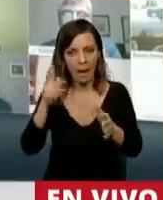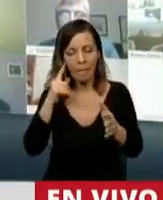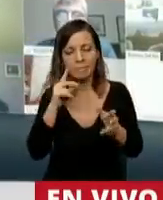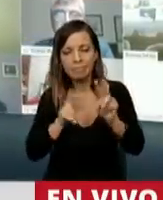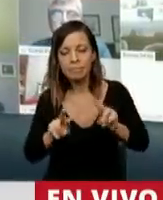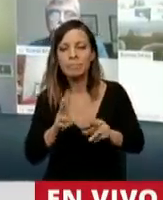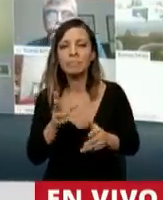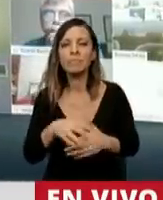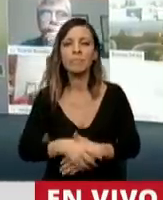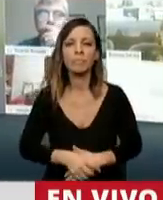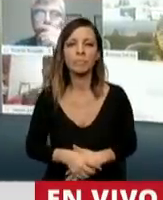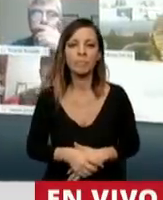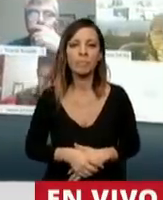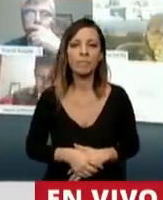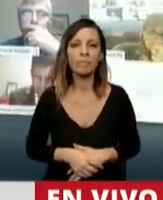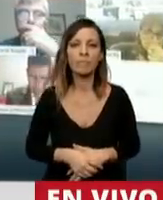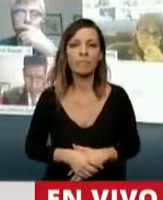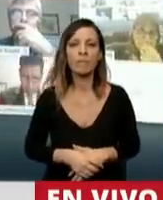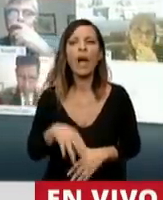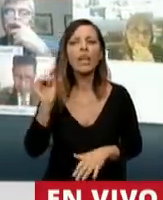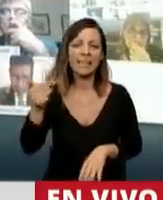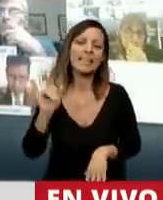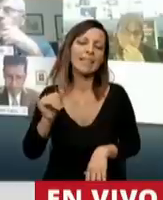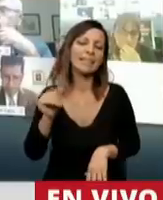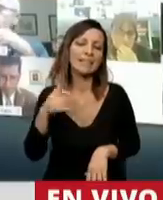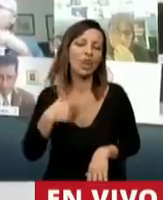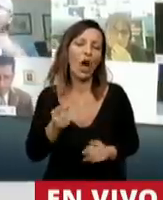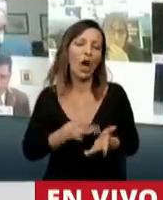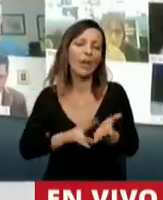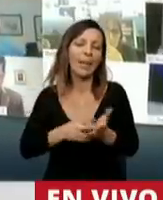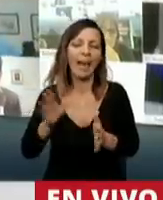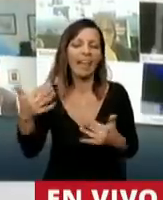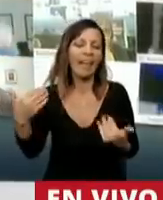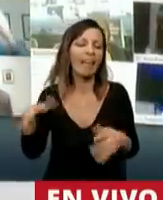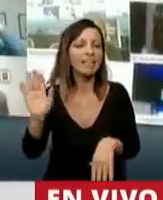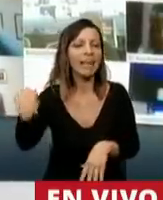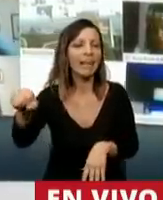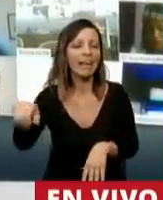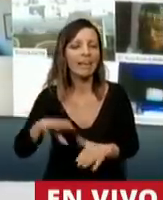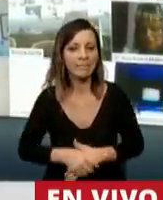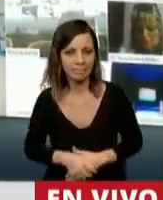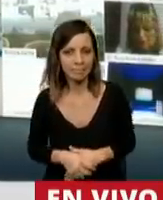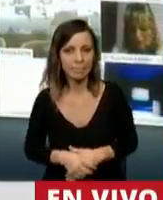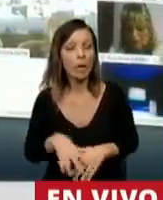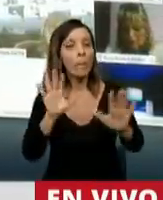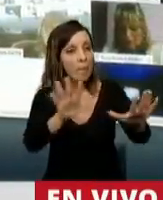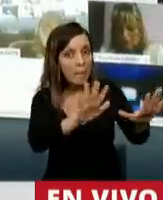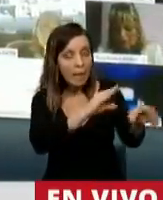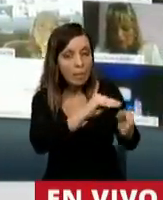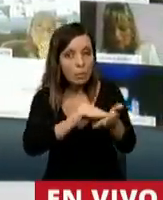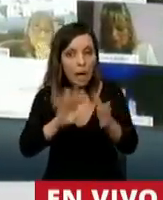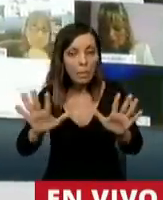Y déjenme... Creo que... Sí, Otra vez chancho arriba la carretilla. Dale. Diputado. Diputado.